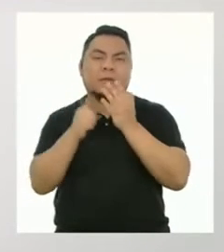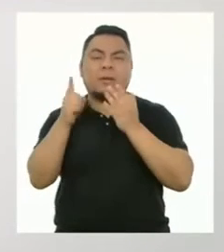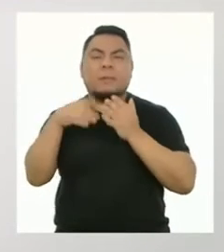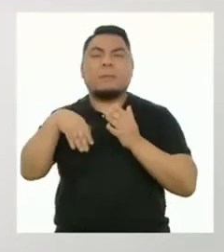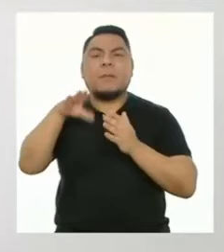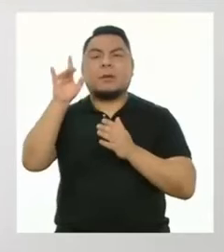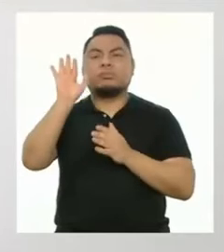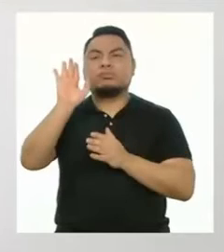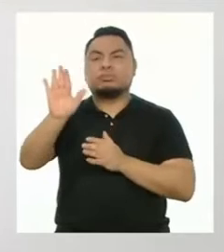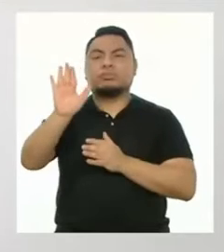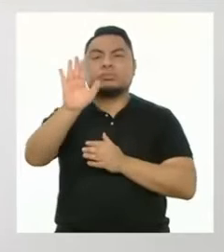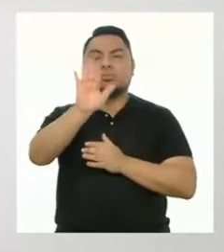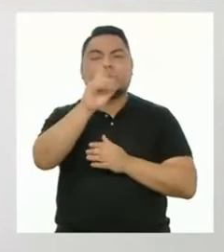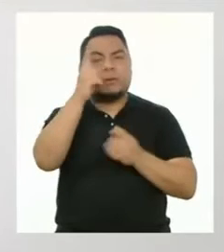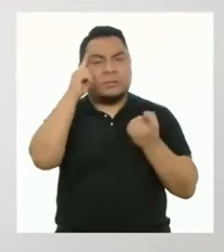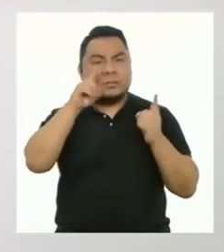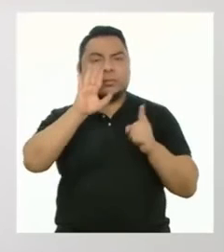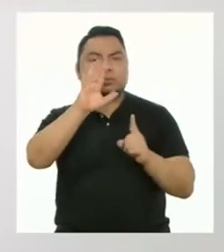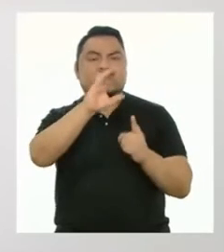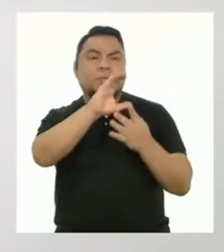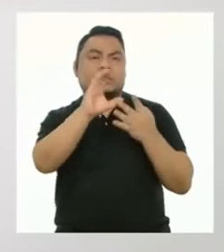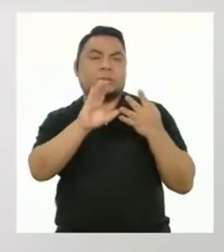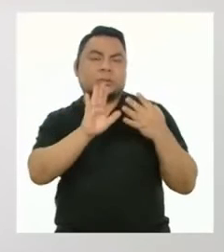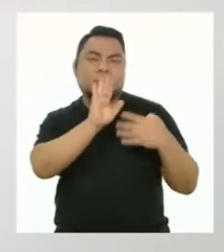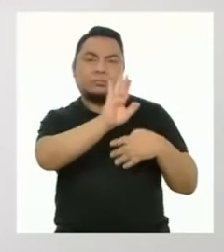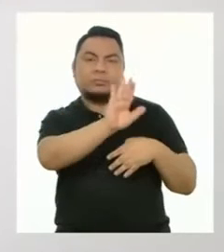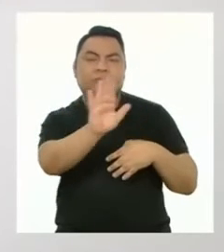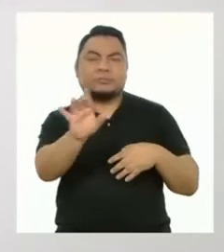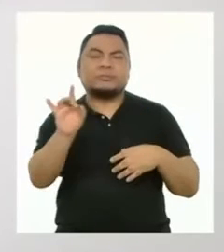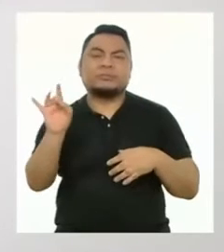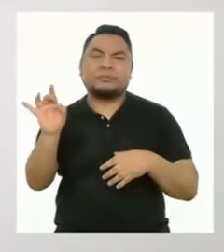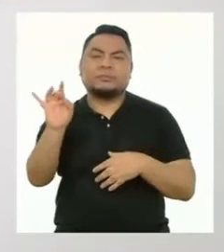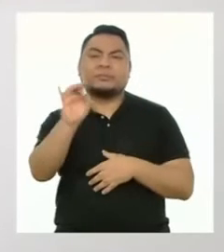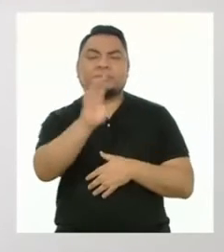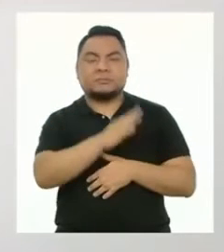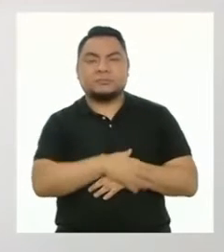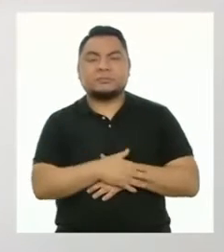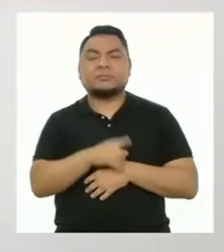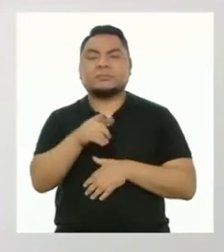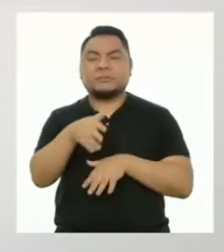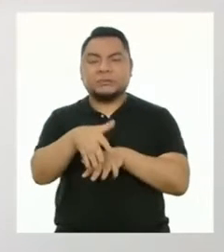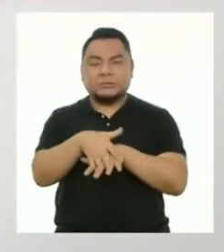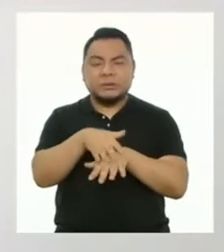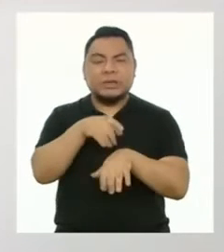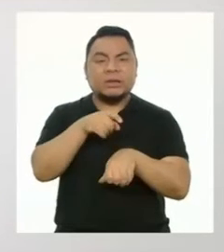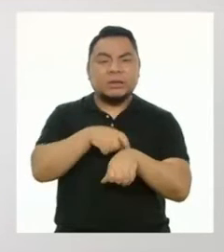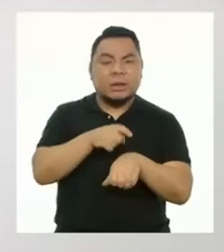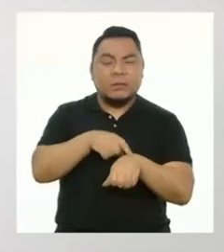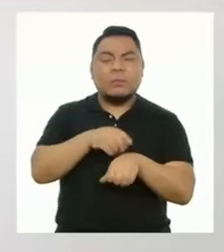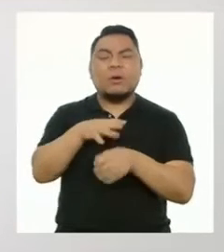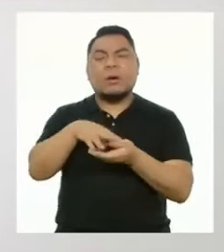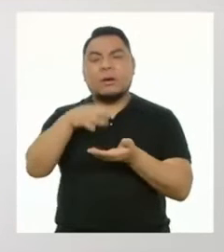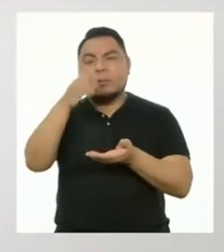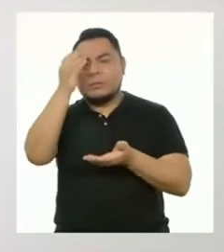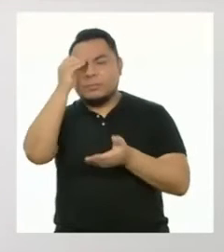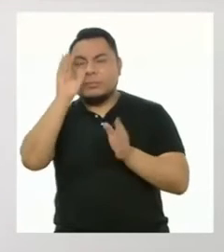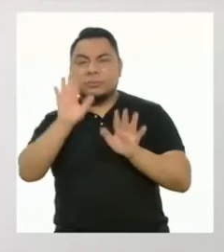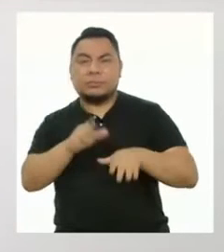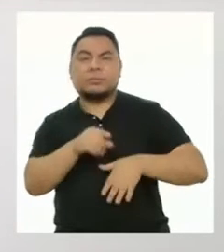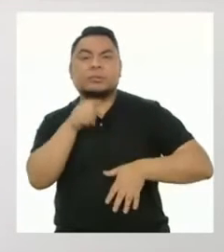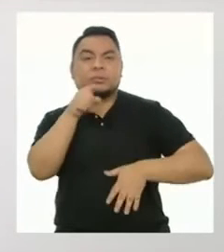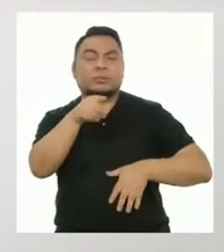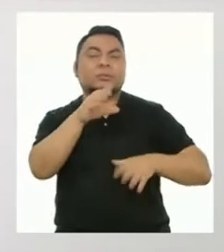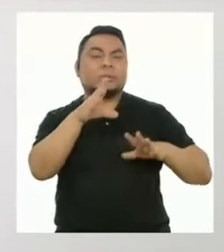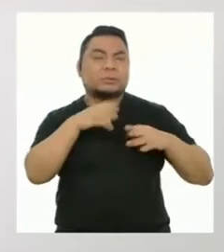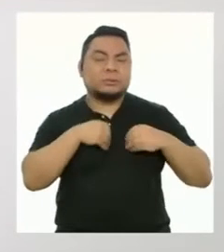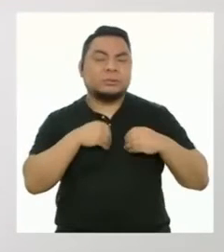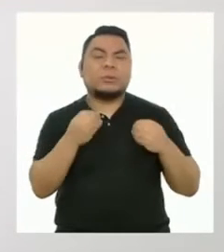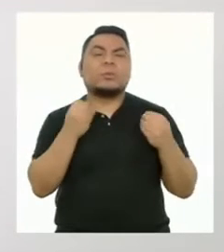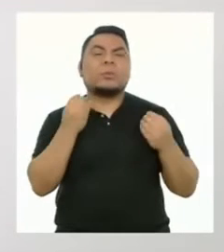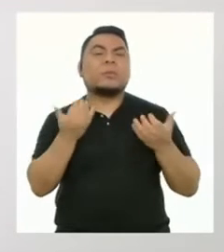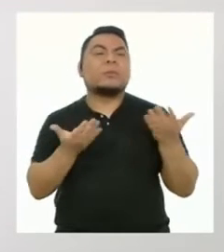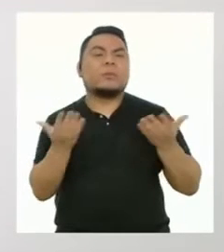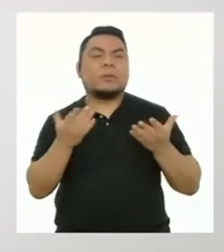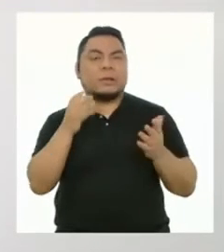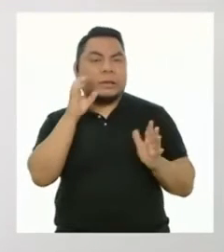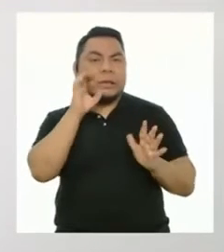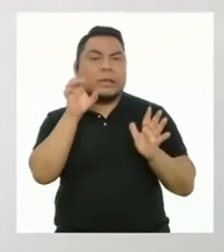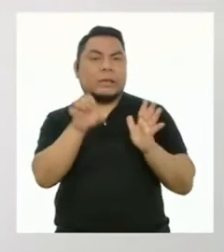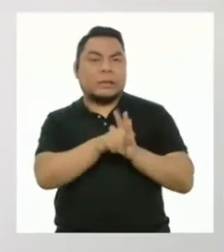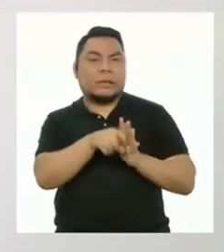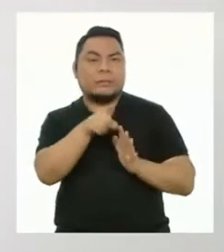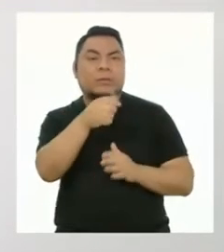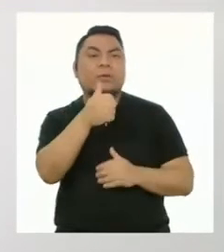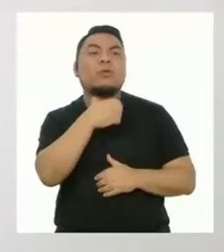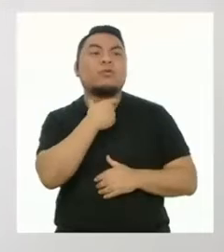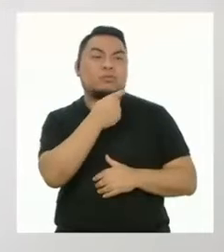que le son más convenientes de acuerdo con sus características, ritmos y estilos de aprendizaje. Tú reconoces de qué te sirven los